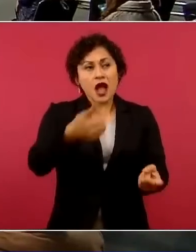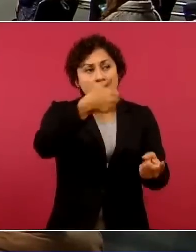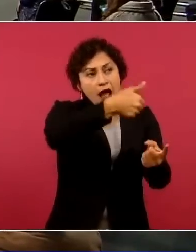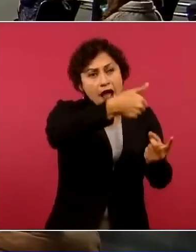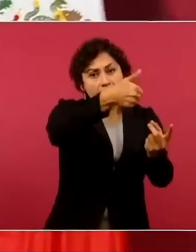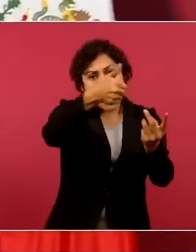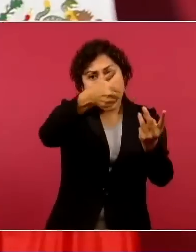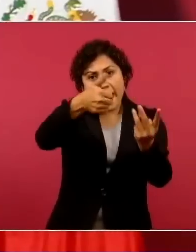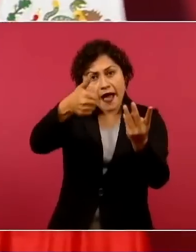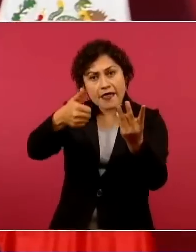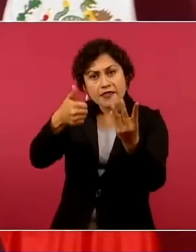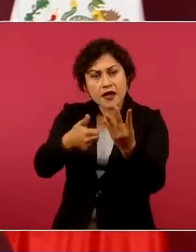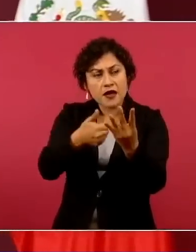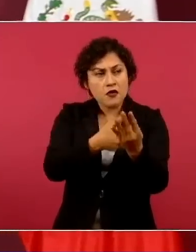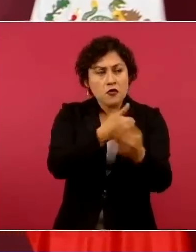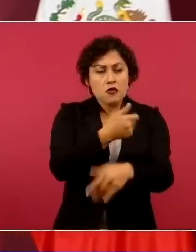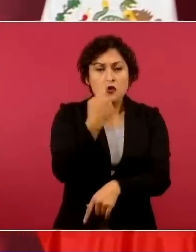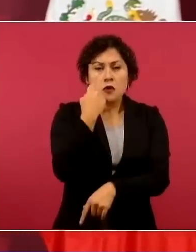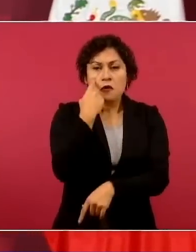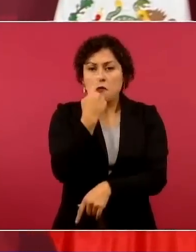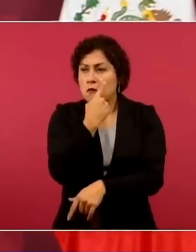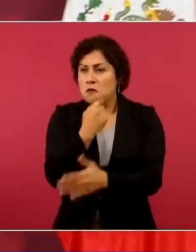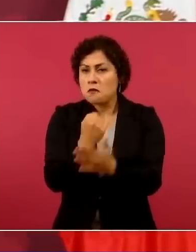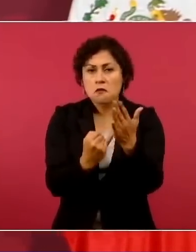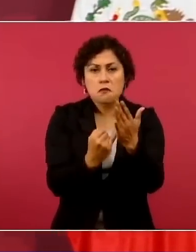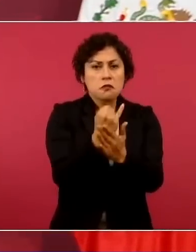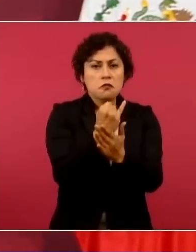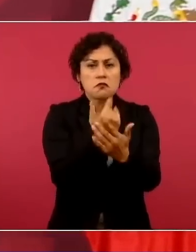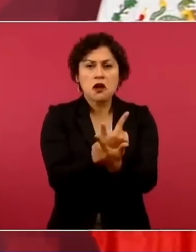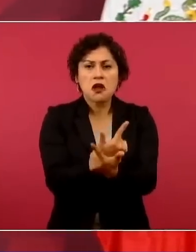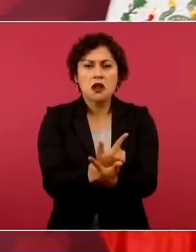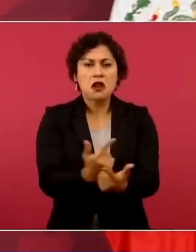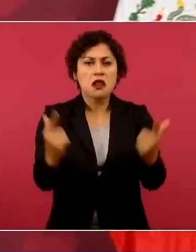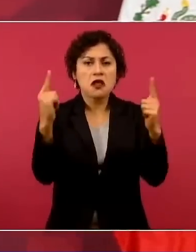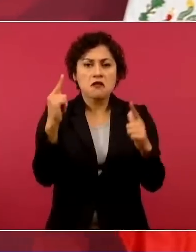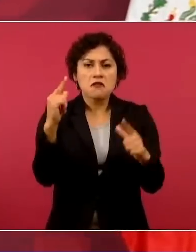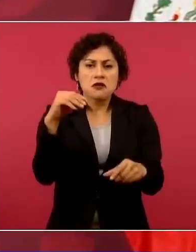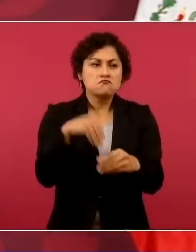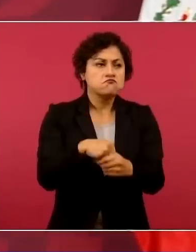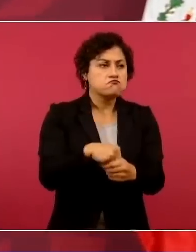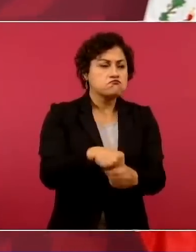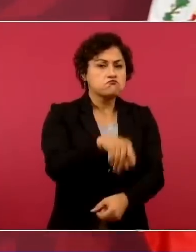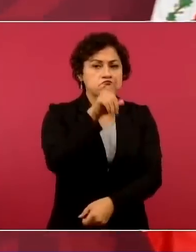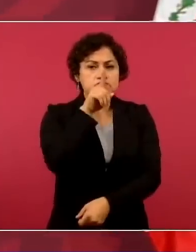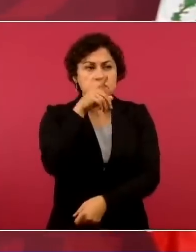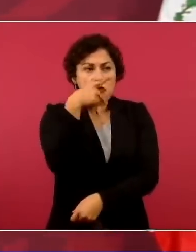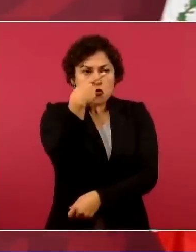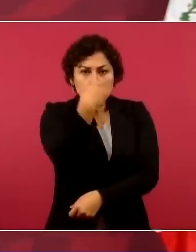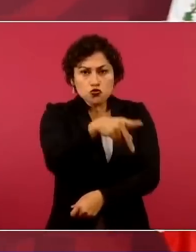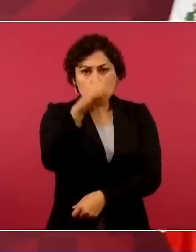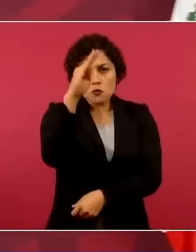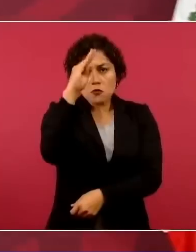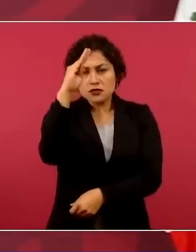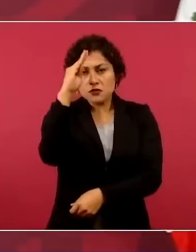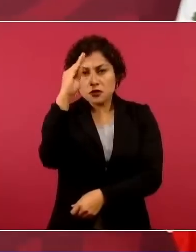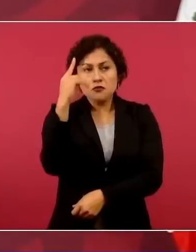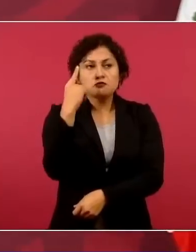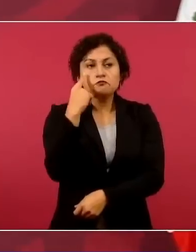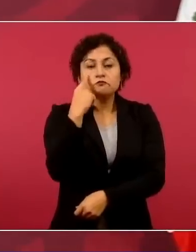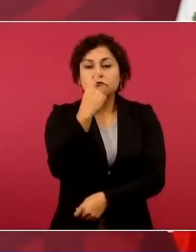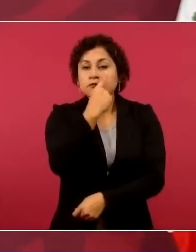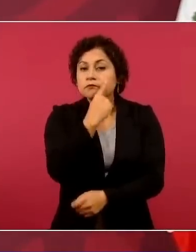manera libre, secreta, de acuerdo a lo que le dicte su conciencia, vota.